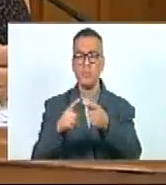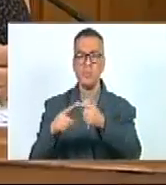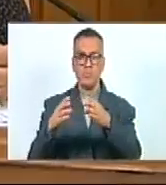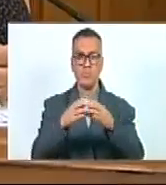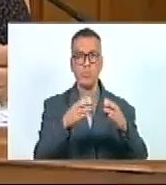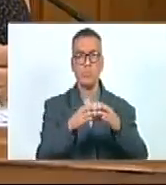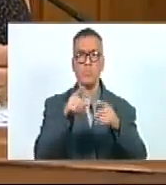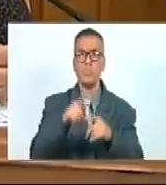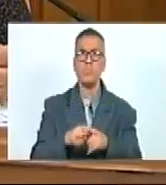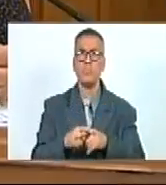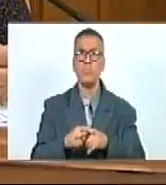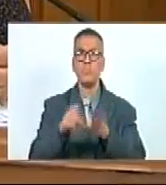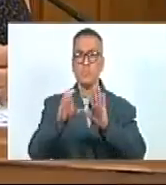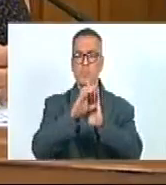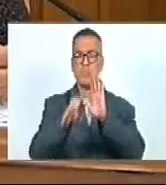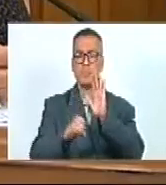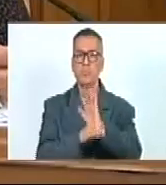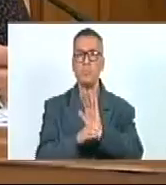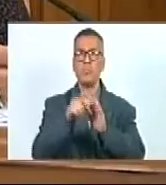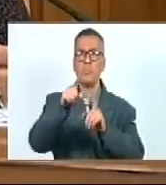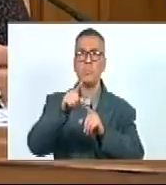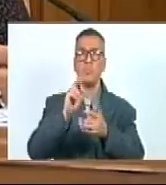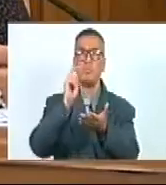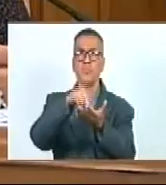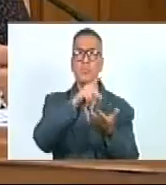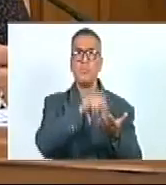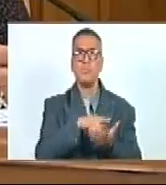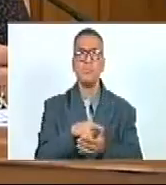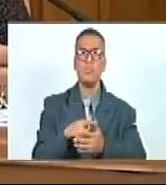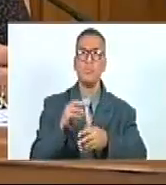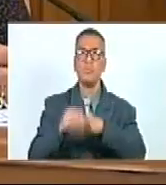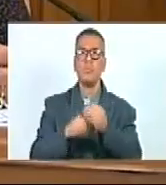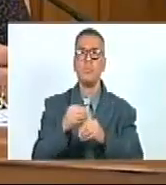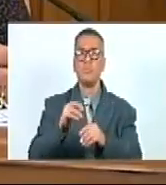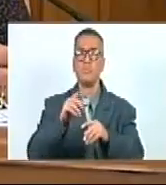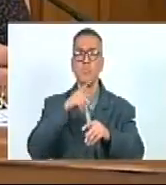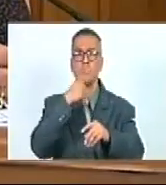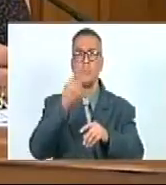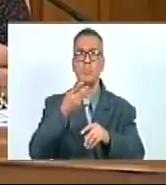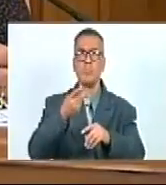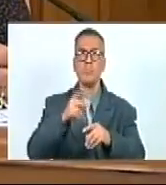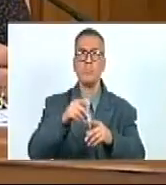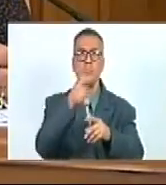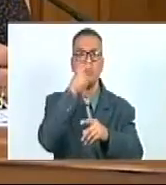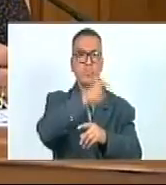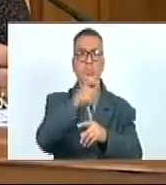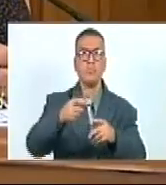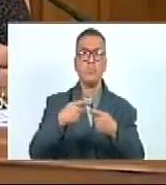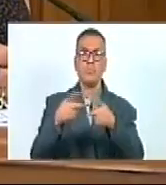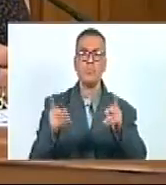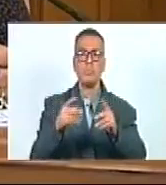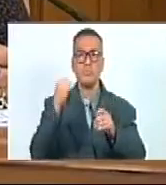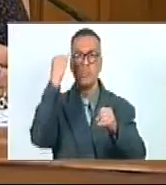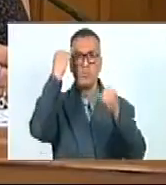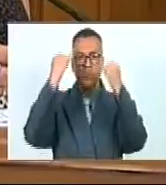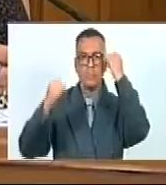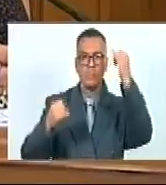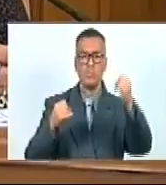A través de la constitución de las organizaciones e instancias del poder popular, por iniciativa popular,